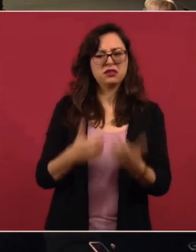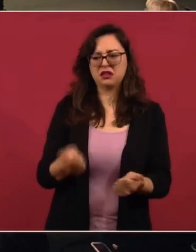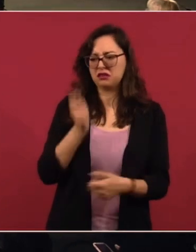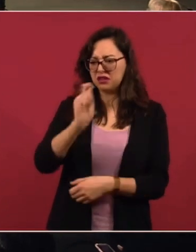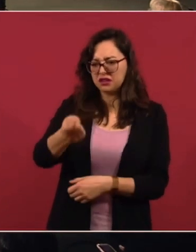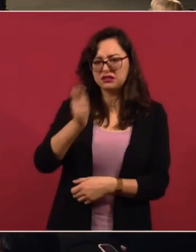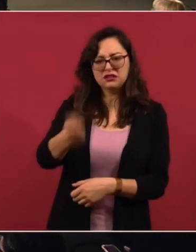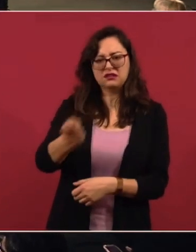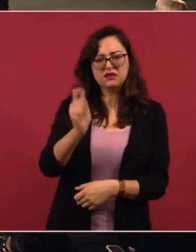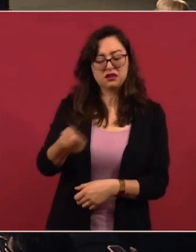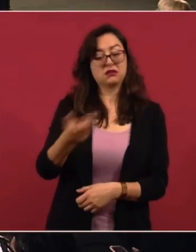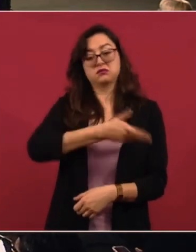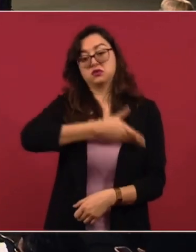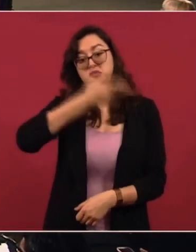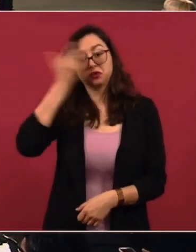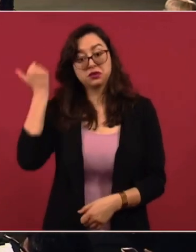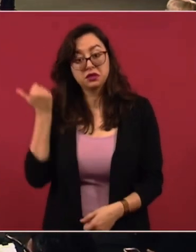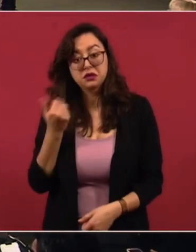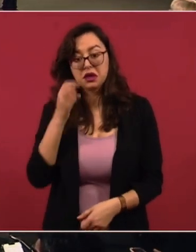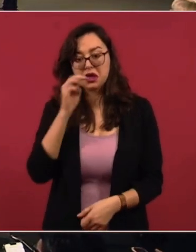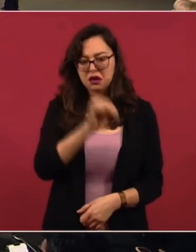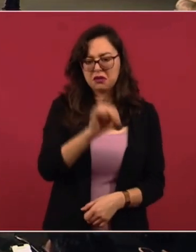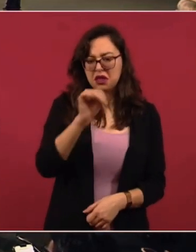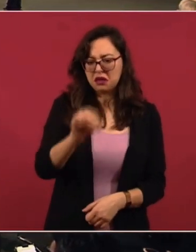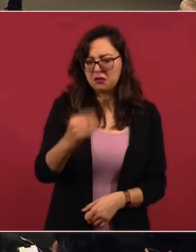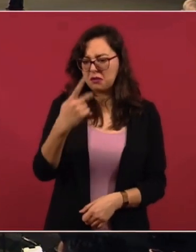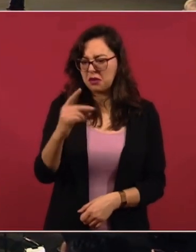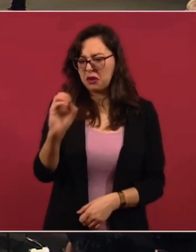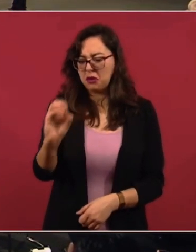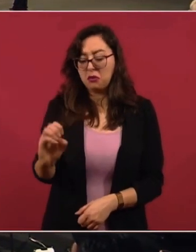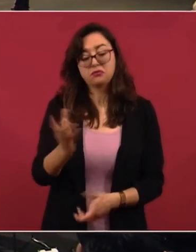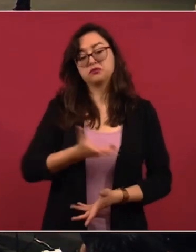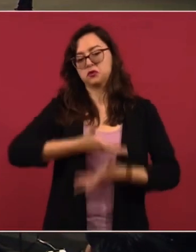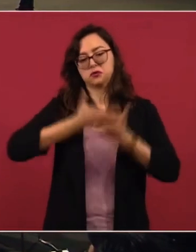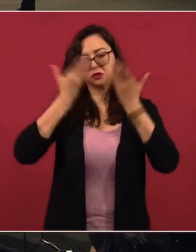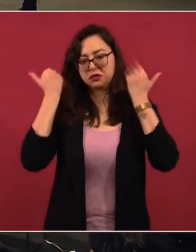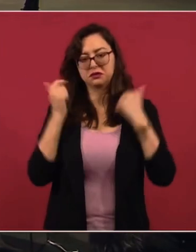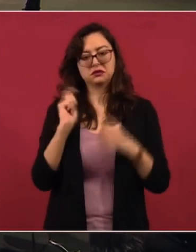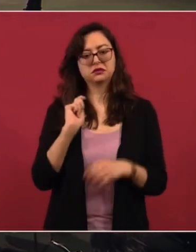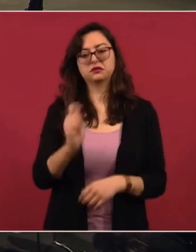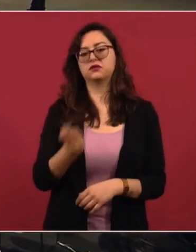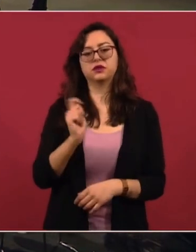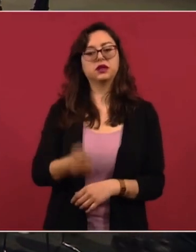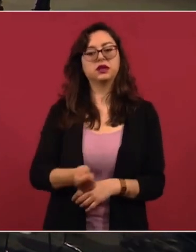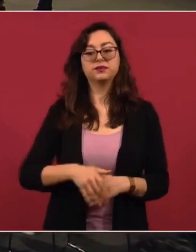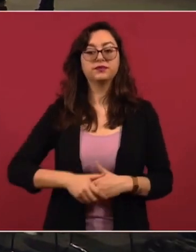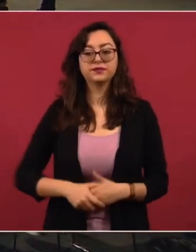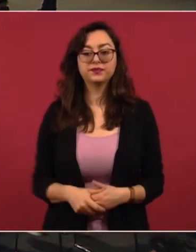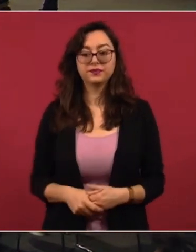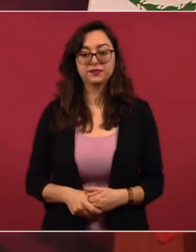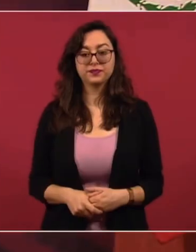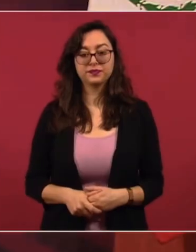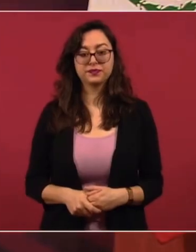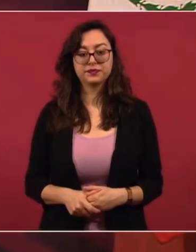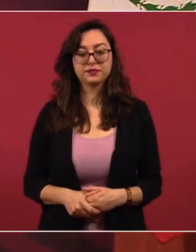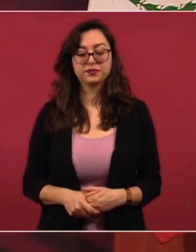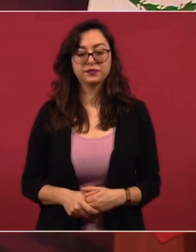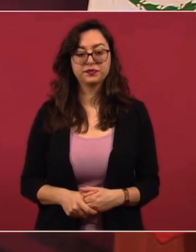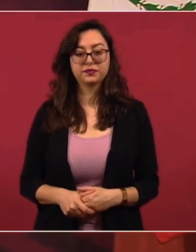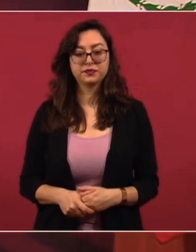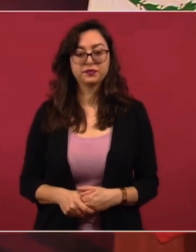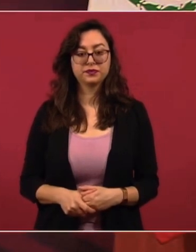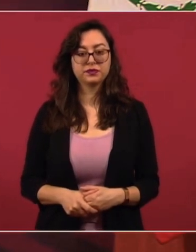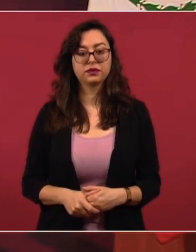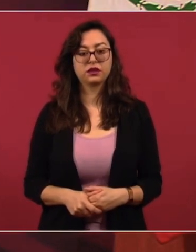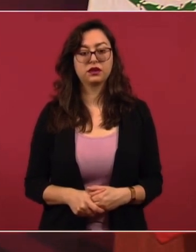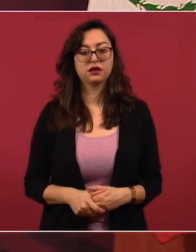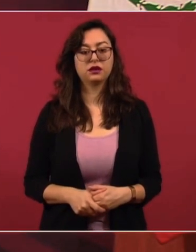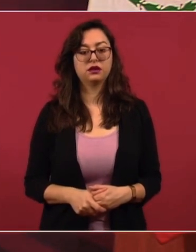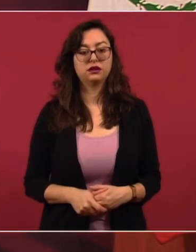plan